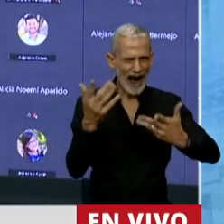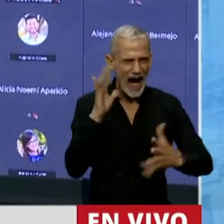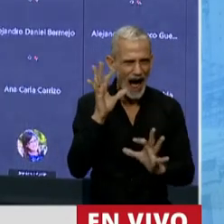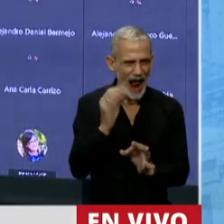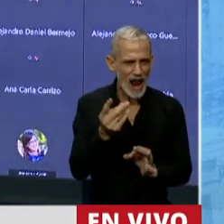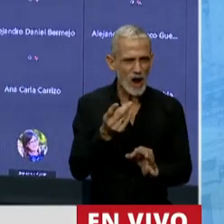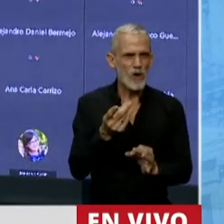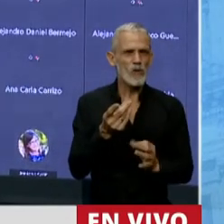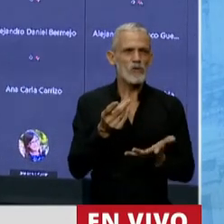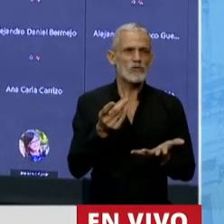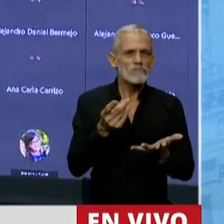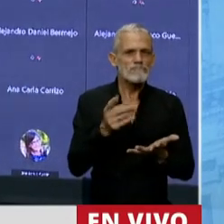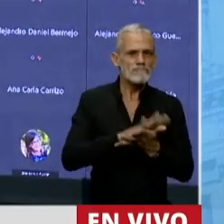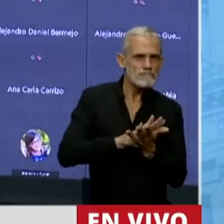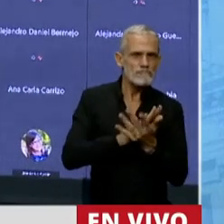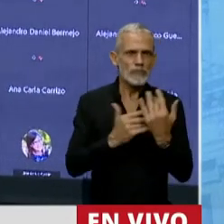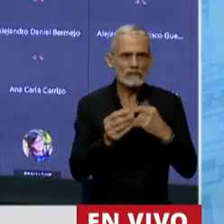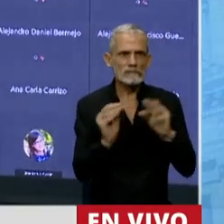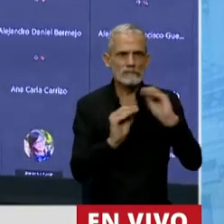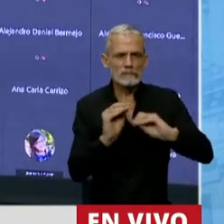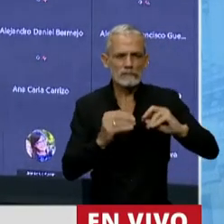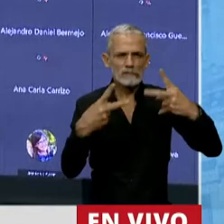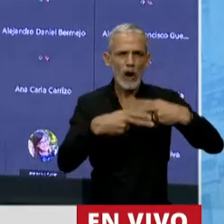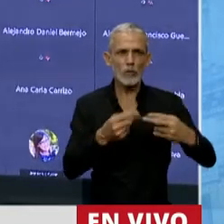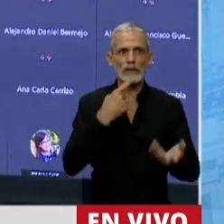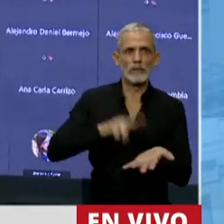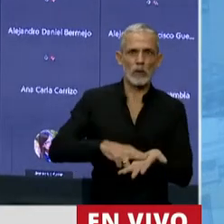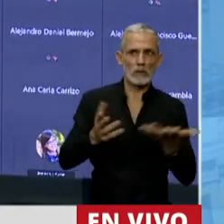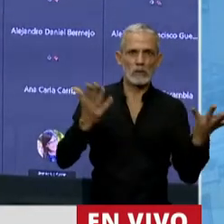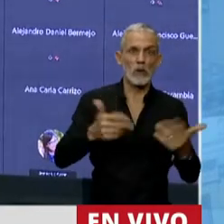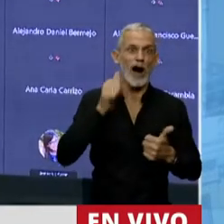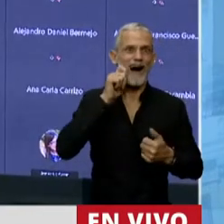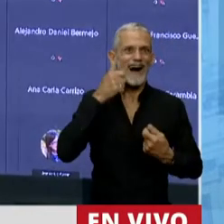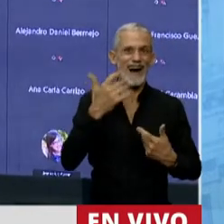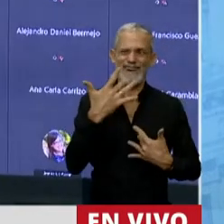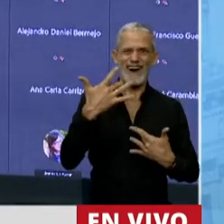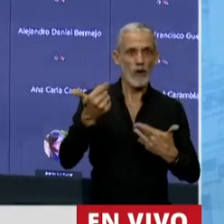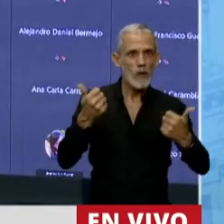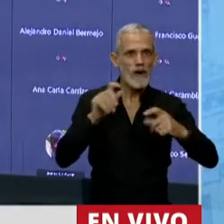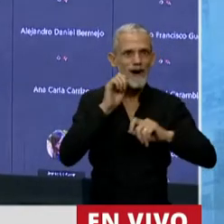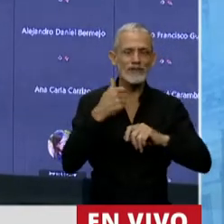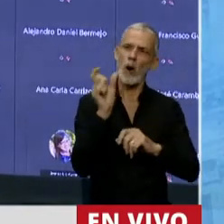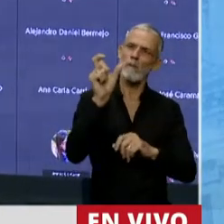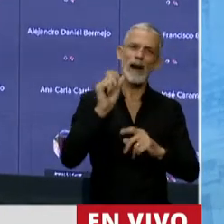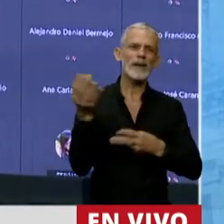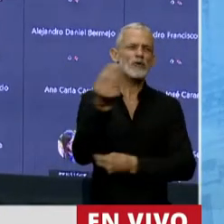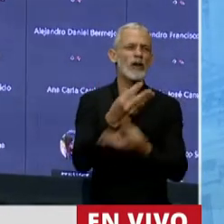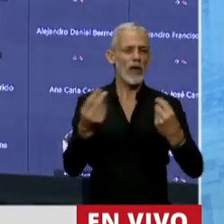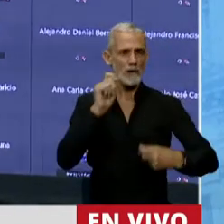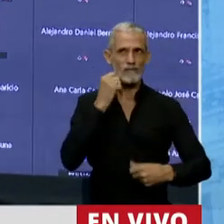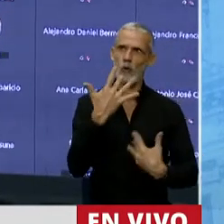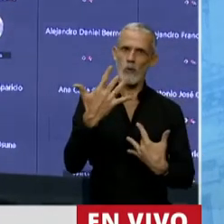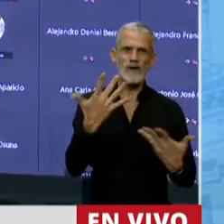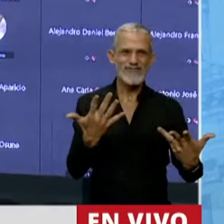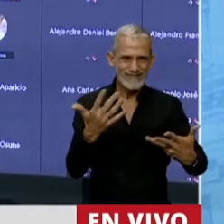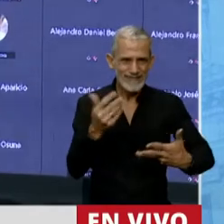a tratar de tapar un ajuste con un impuesto que suena bien, porque encima le ponemos la palabra solidario, como